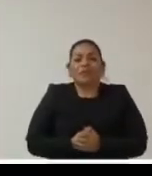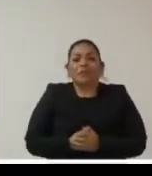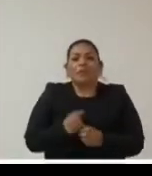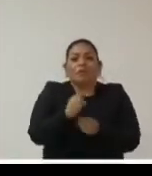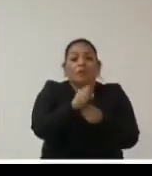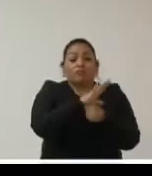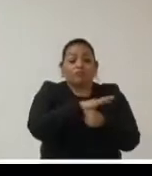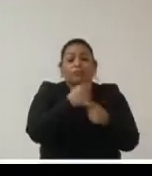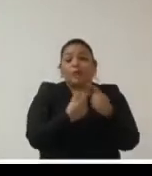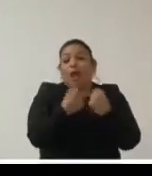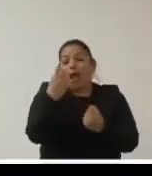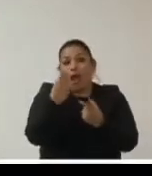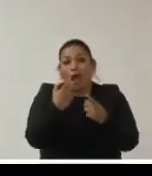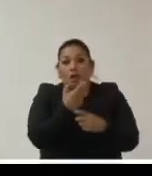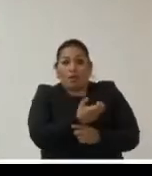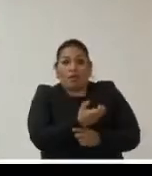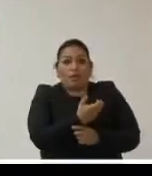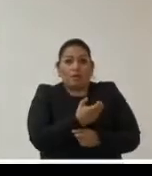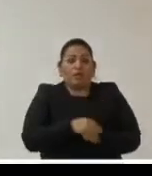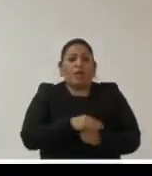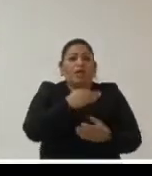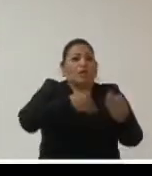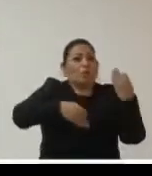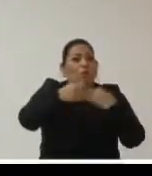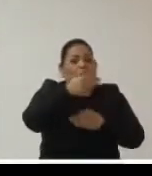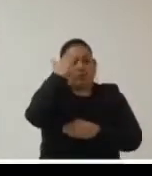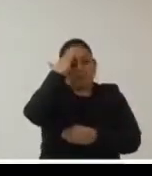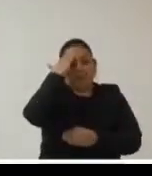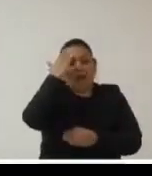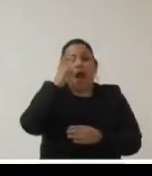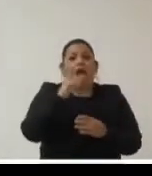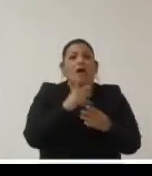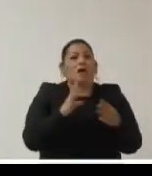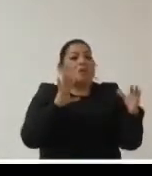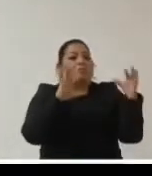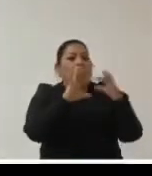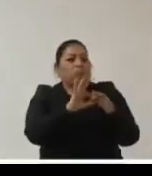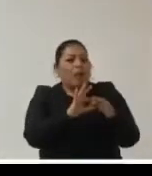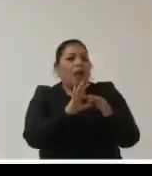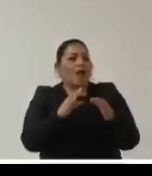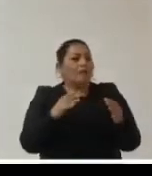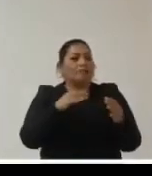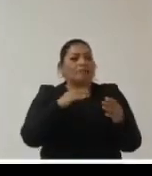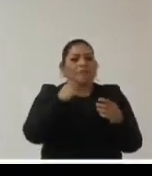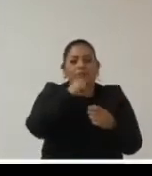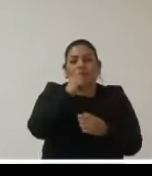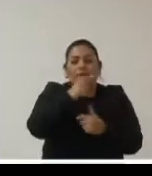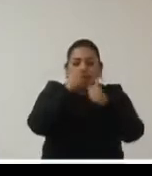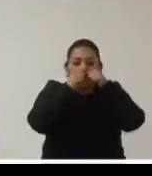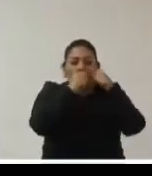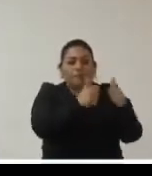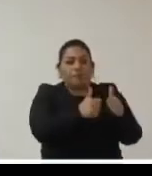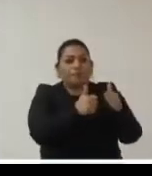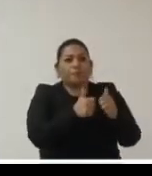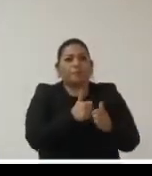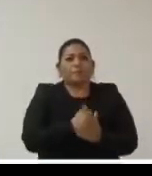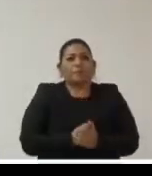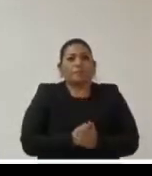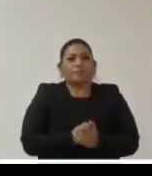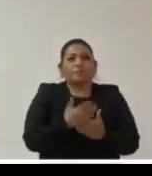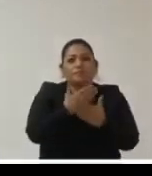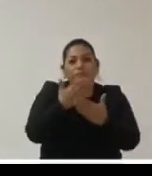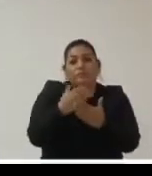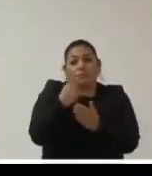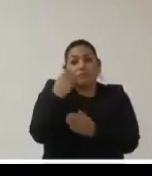COVID ha sido esa y todas las autoridades nos hemos estado pendulando entre esa tensión ante la